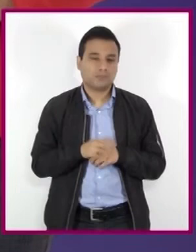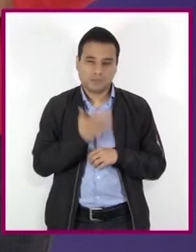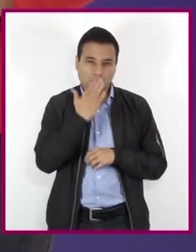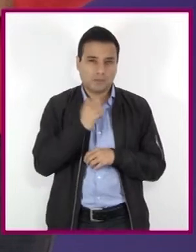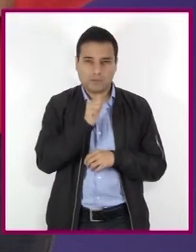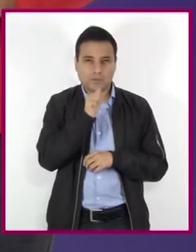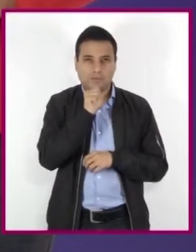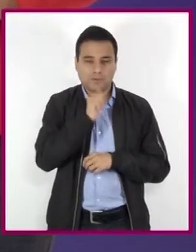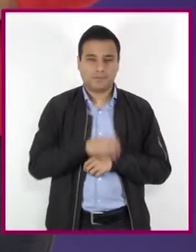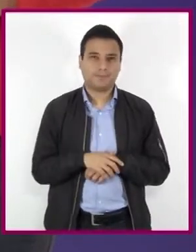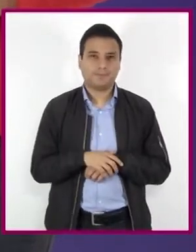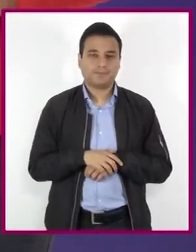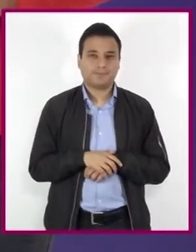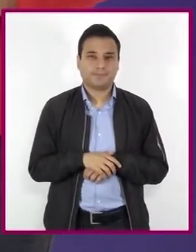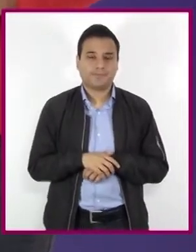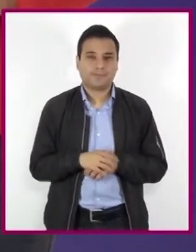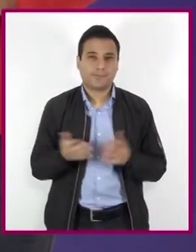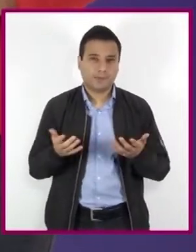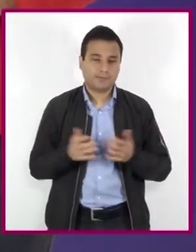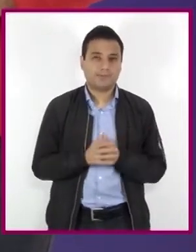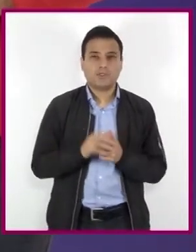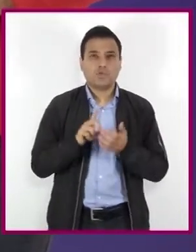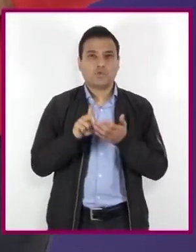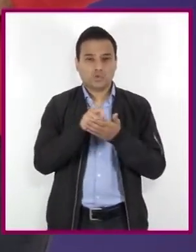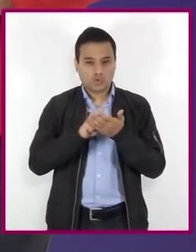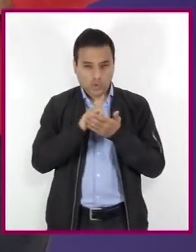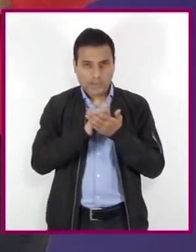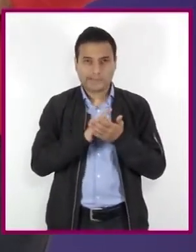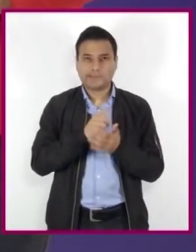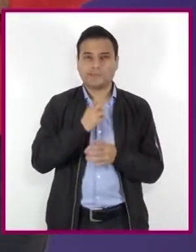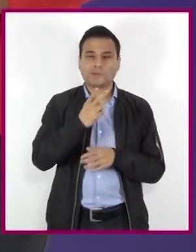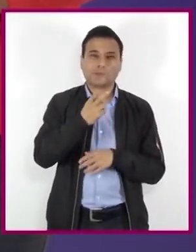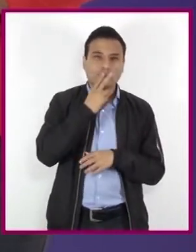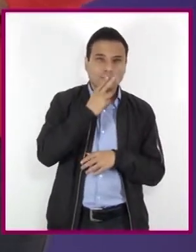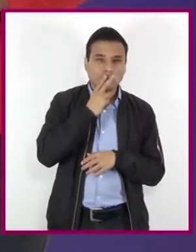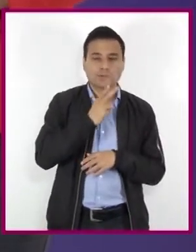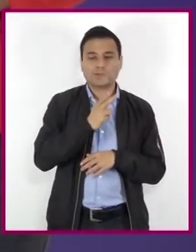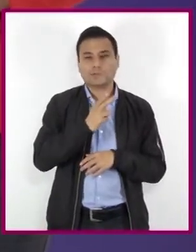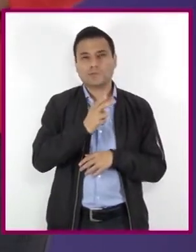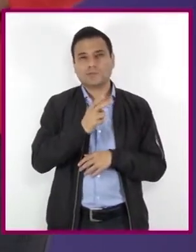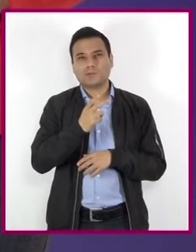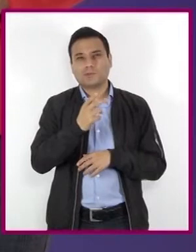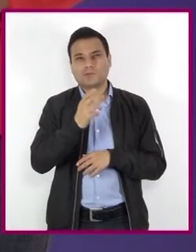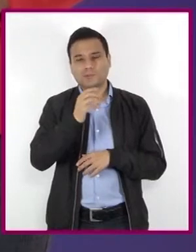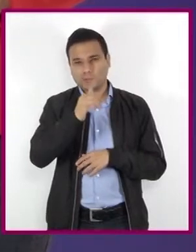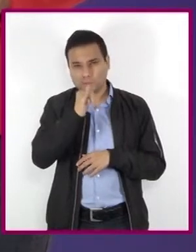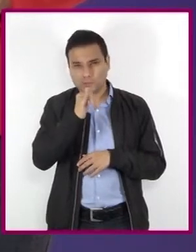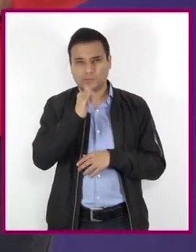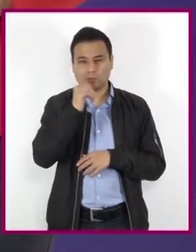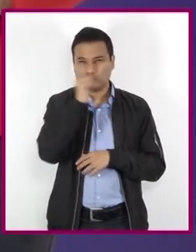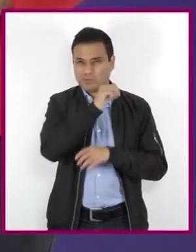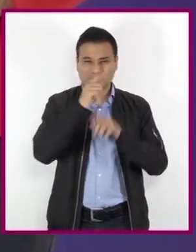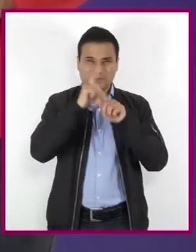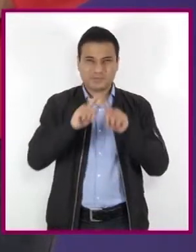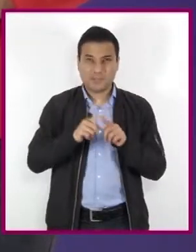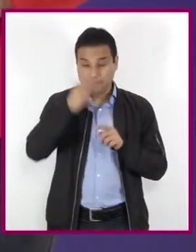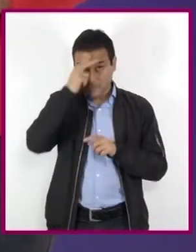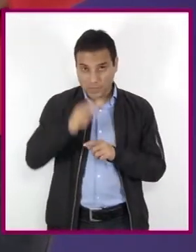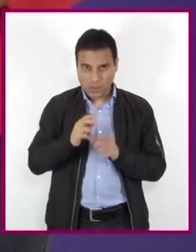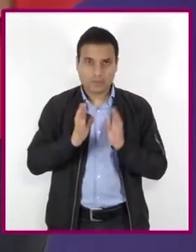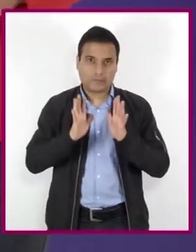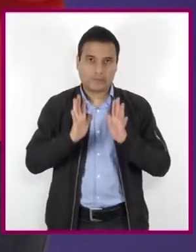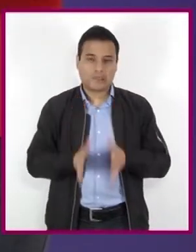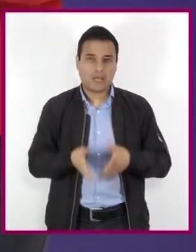El consumo y el abuso de drogas en nuestro país en los últimos años se ha ubicado en el contexto nacional